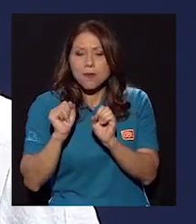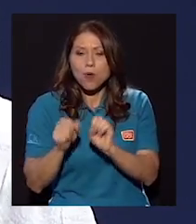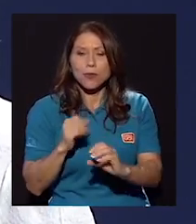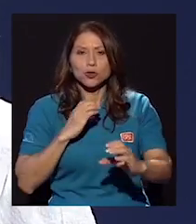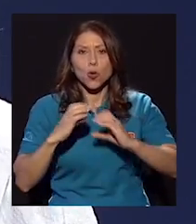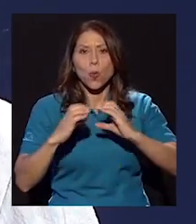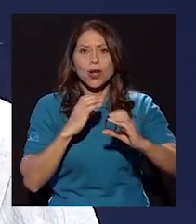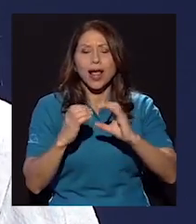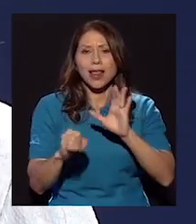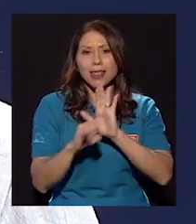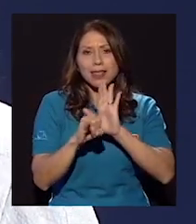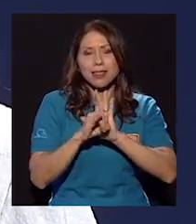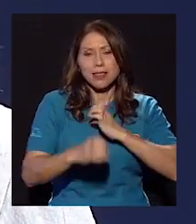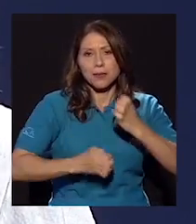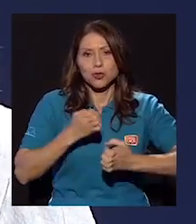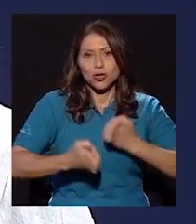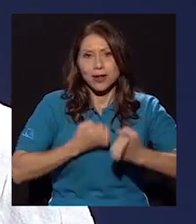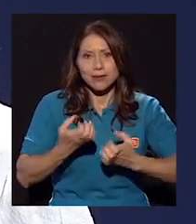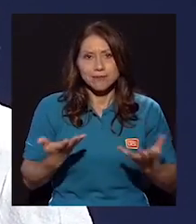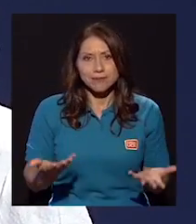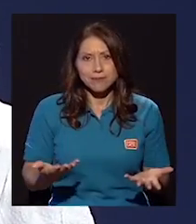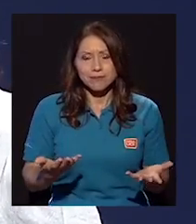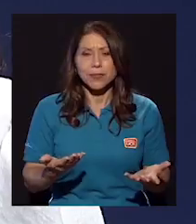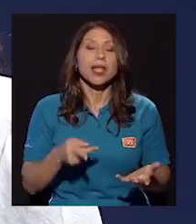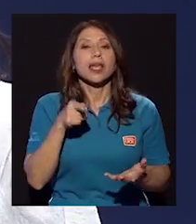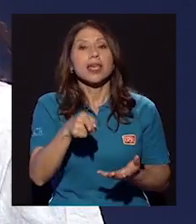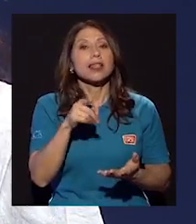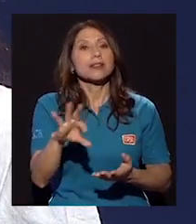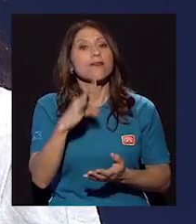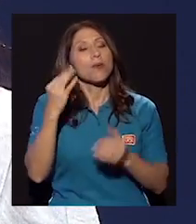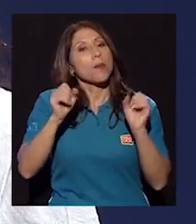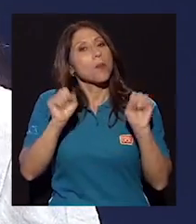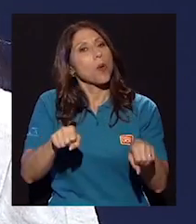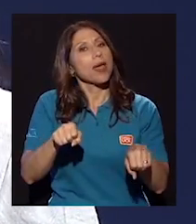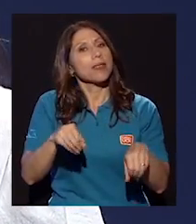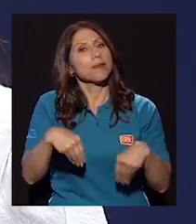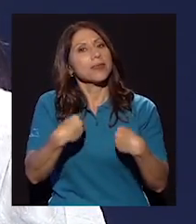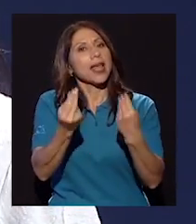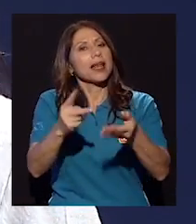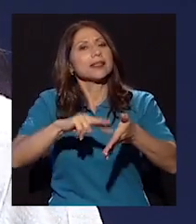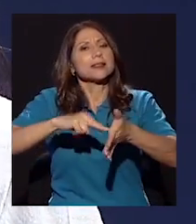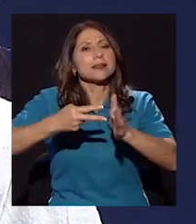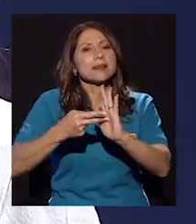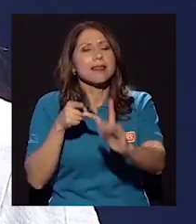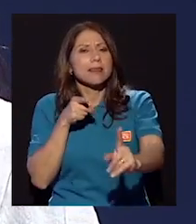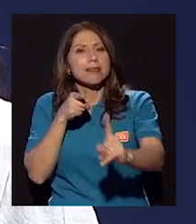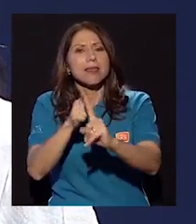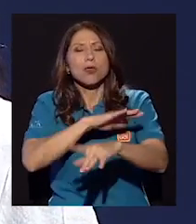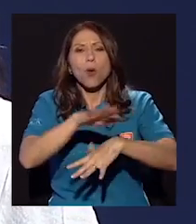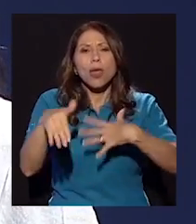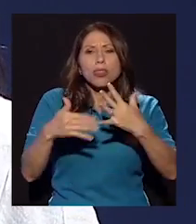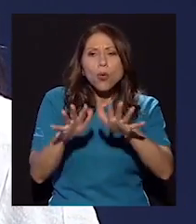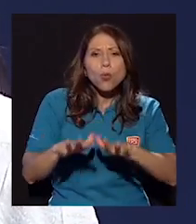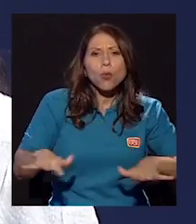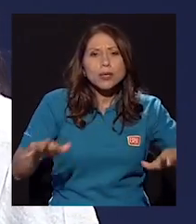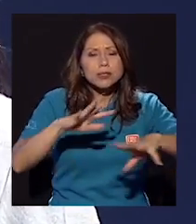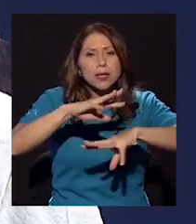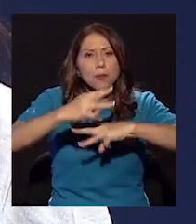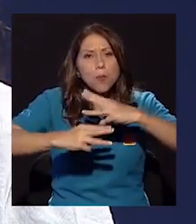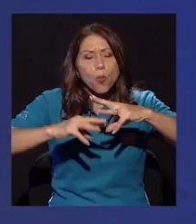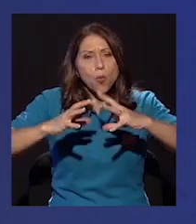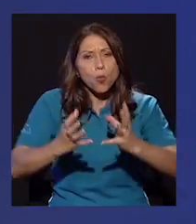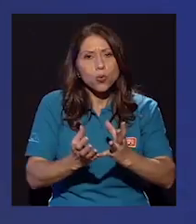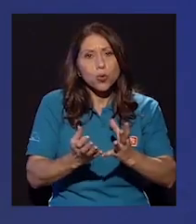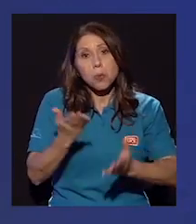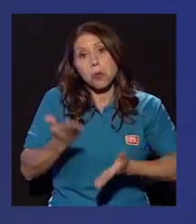identidad emocional, por decirlo así, y le permite dar sentido también a todo ese mundo. Entonces, realmente